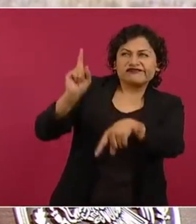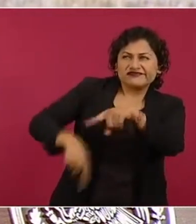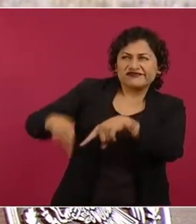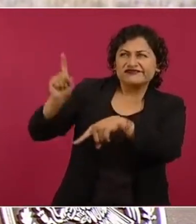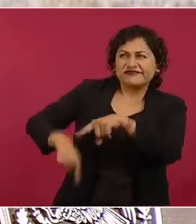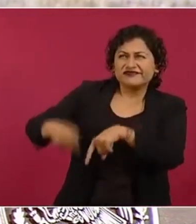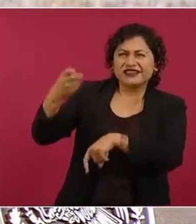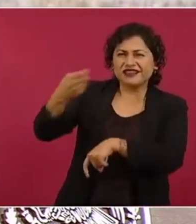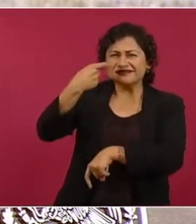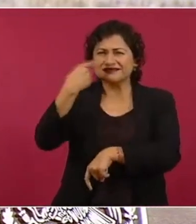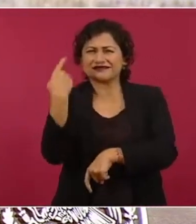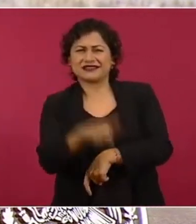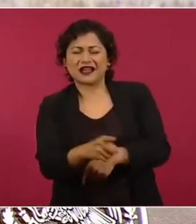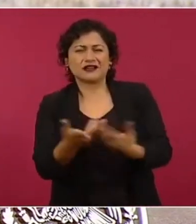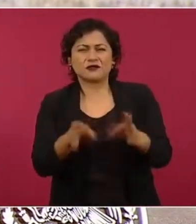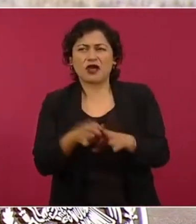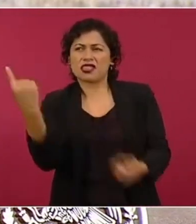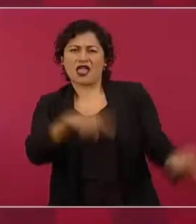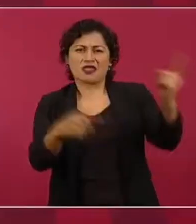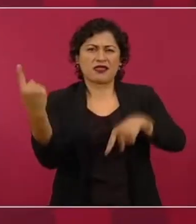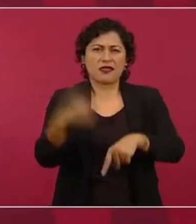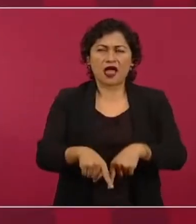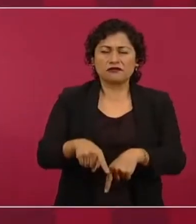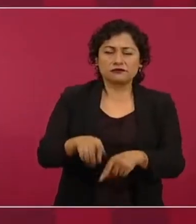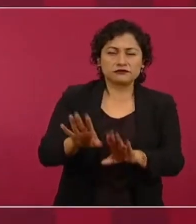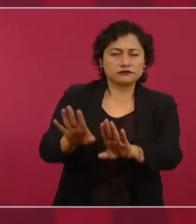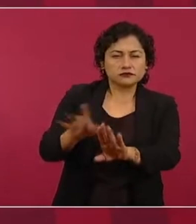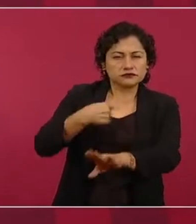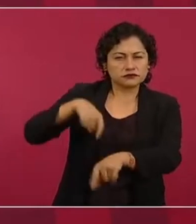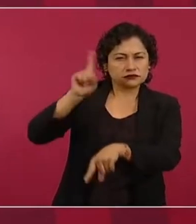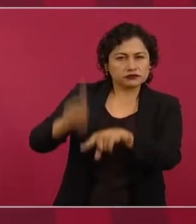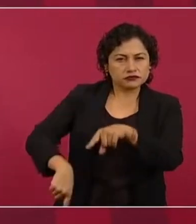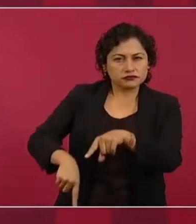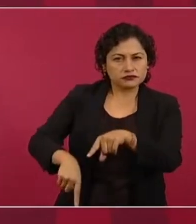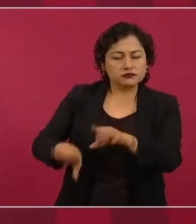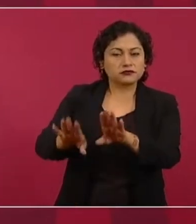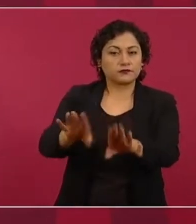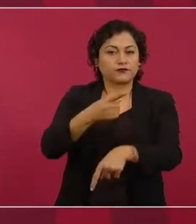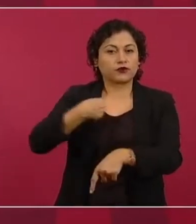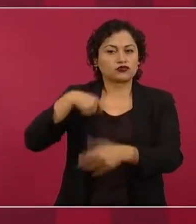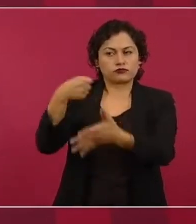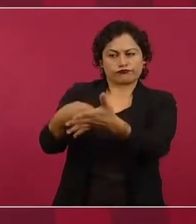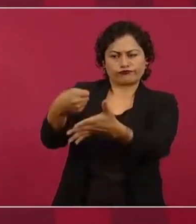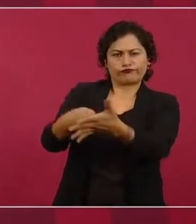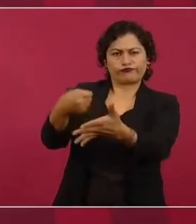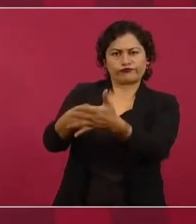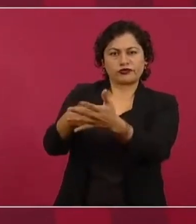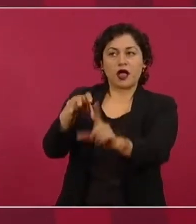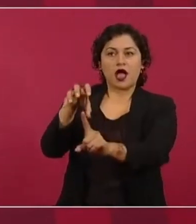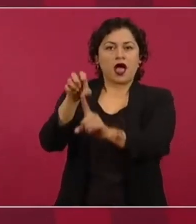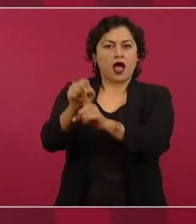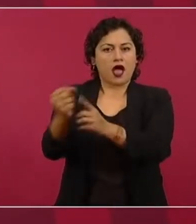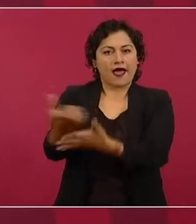no estábamos pensando de que íbamos a ganar a la primera.